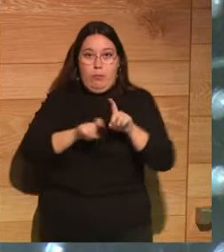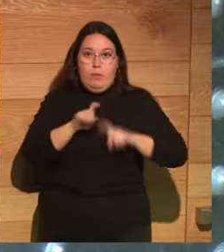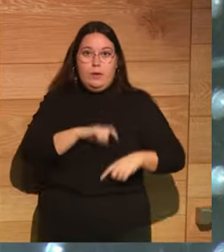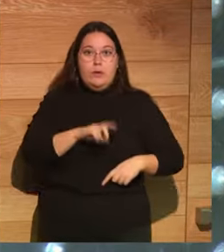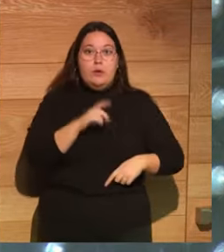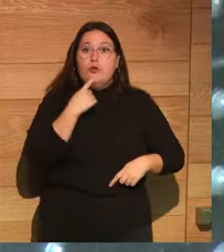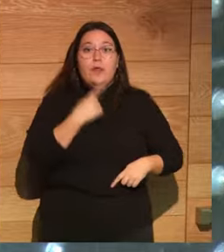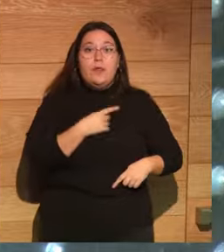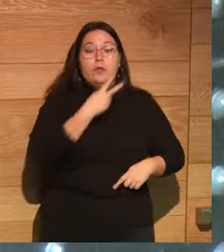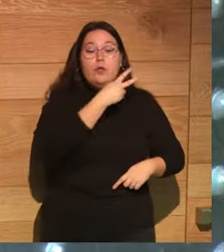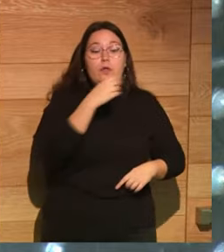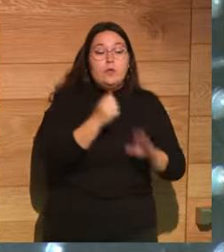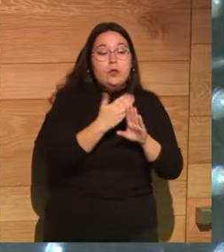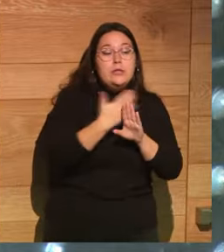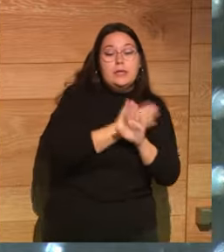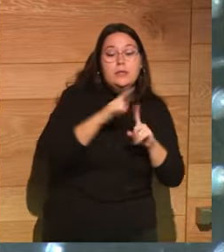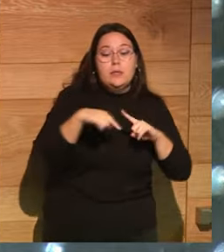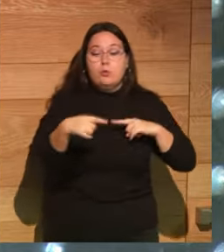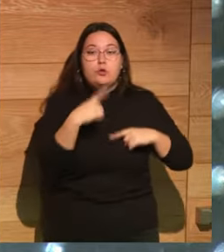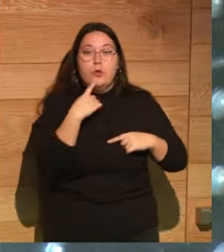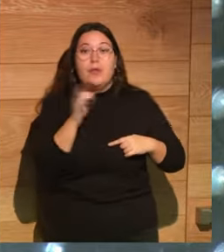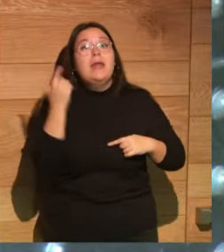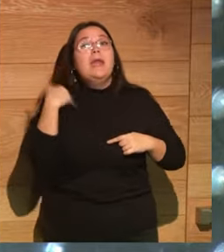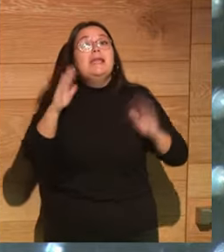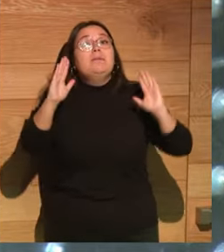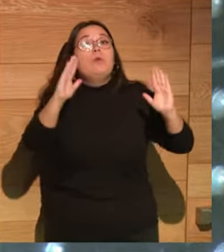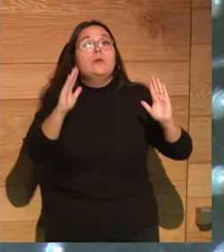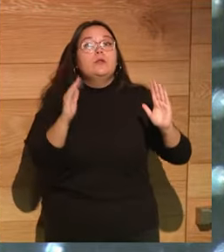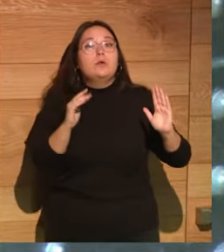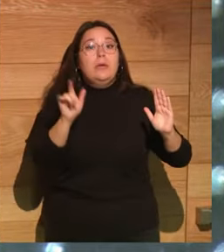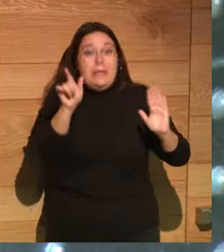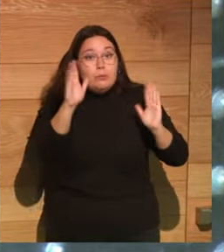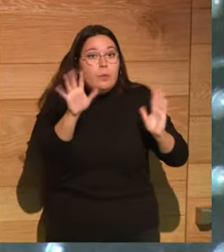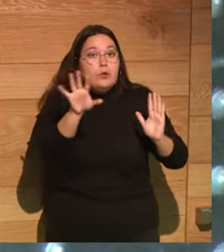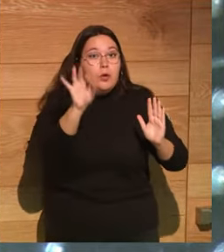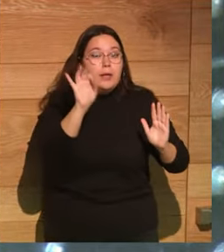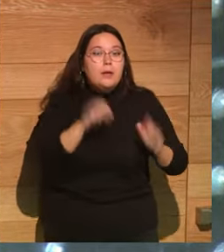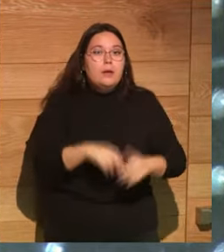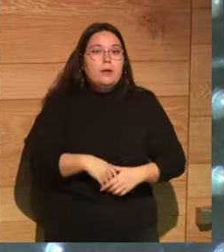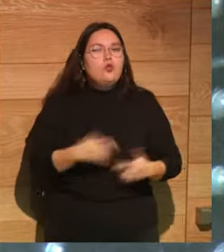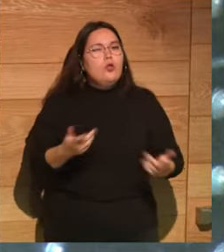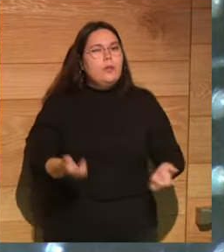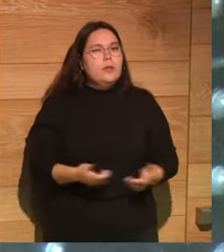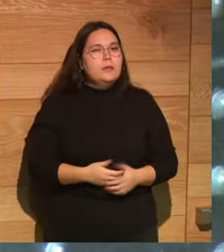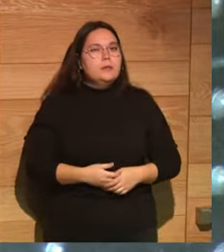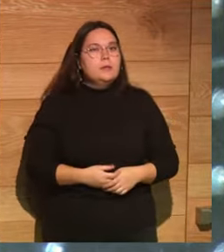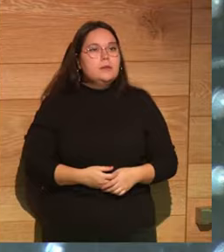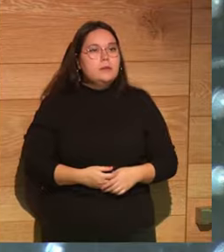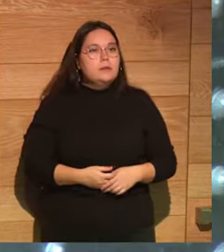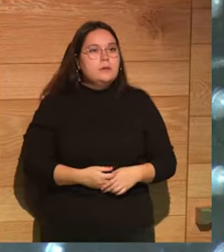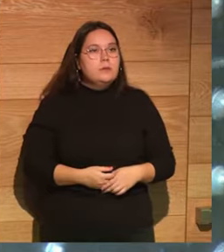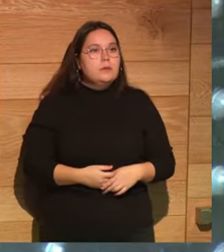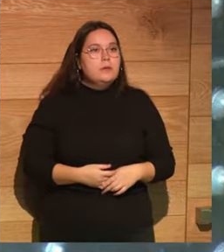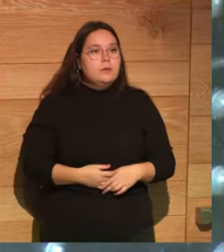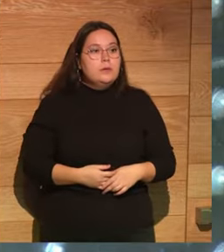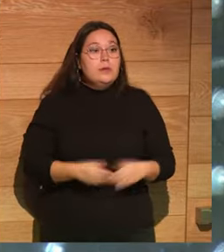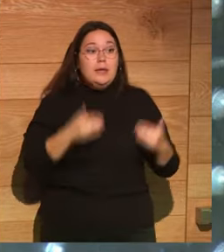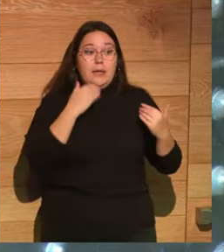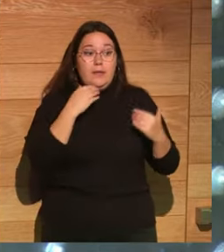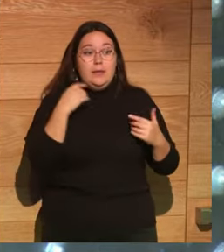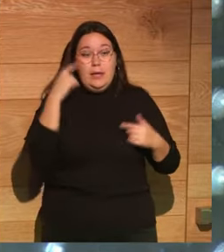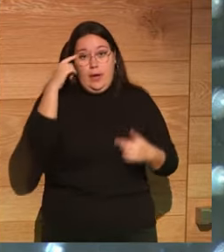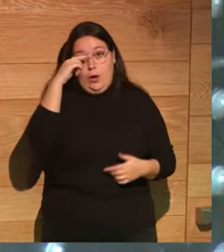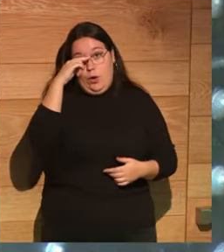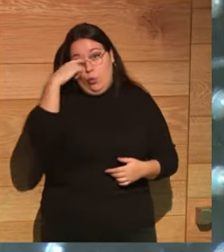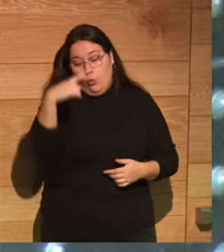200 años antes ni 200 años después, te dicen ese momento y es el momento que eligen. entonces, sabiendo lo que todos le debemos a la cultura latina,